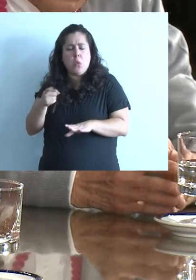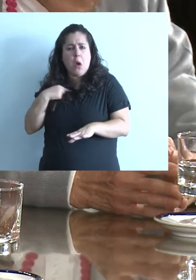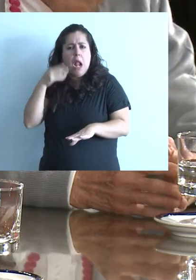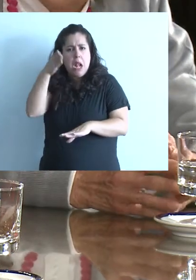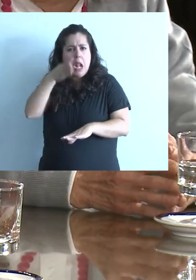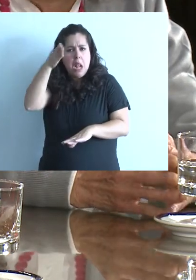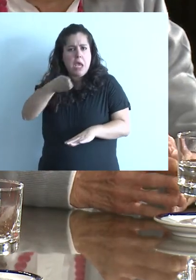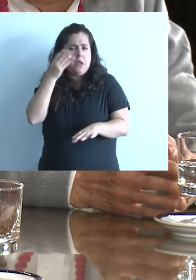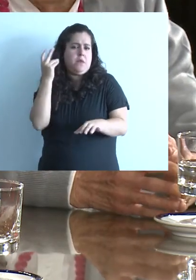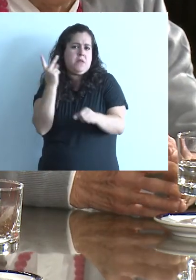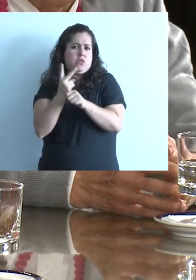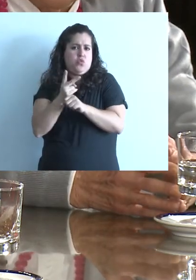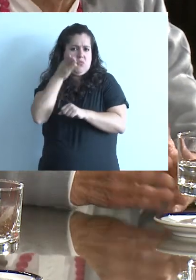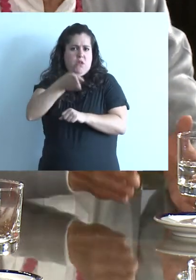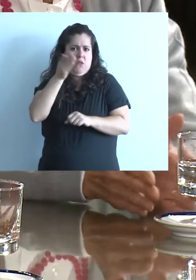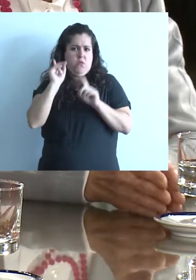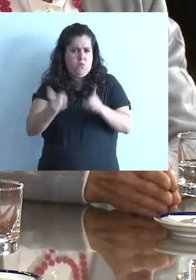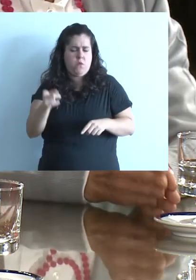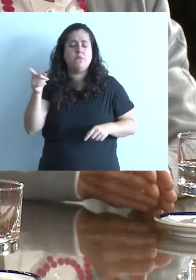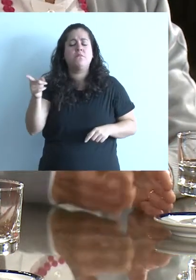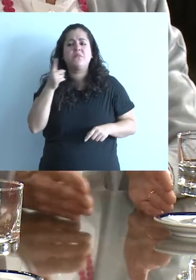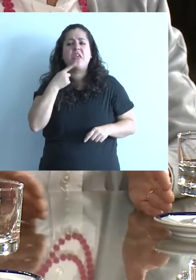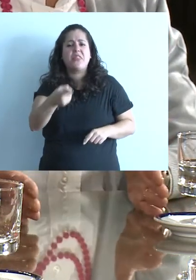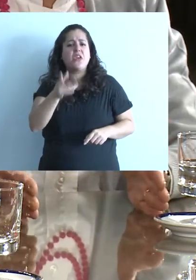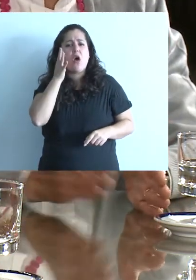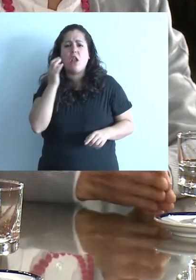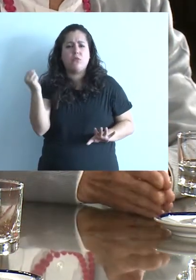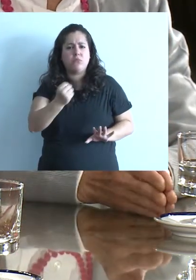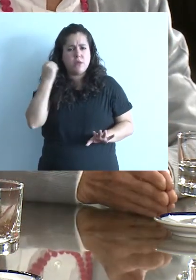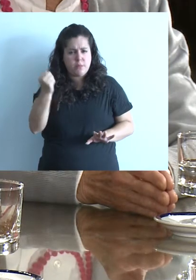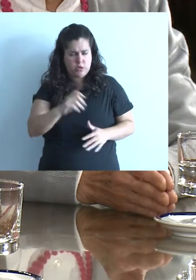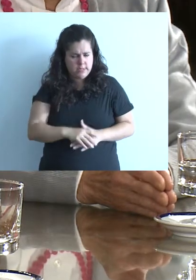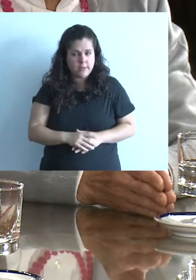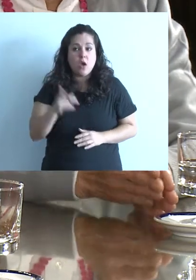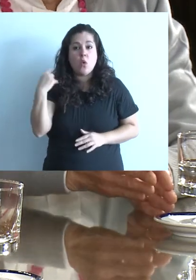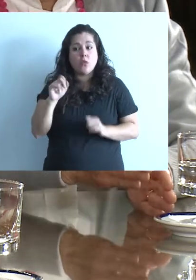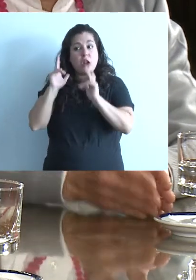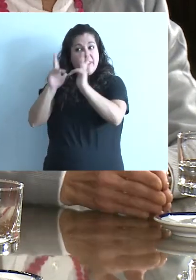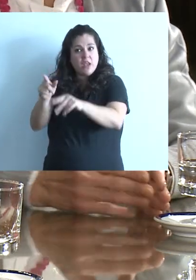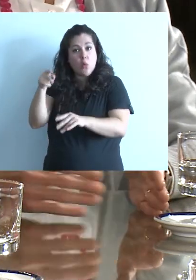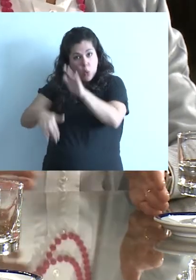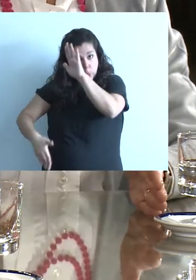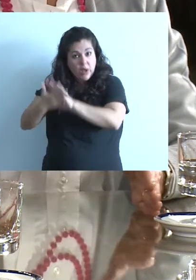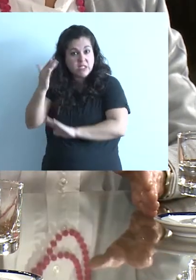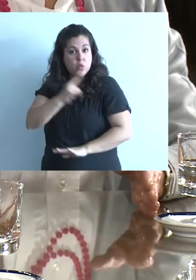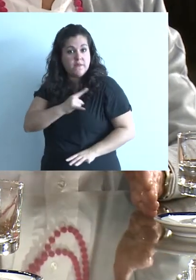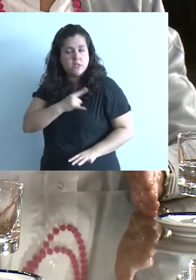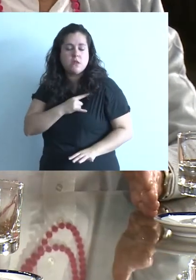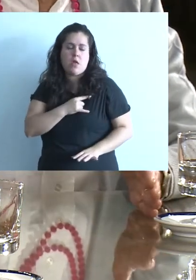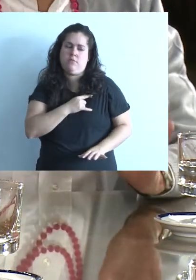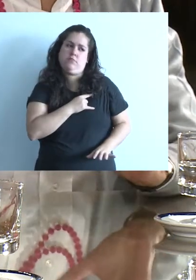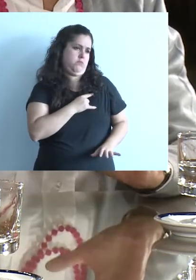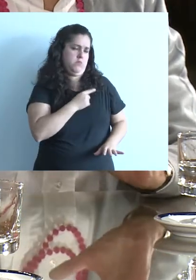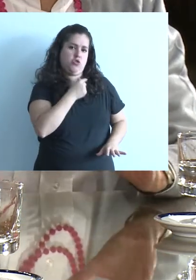para ir a terminar el secundario, él dijo una cosa muy significativa. Cuando le dijeron, pero entonces vas a ir a la